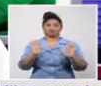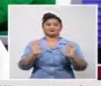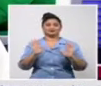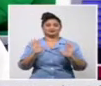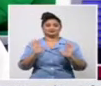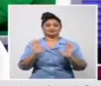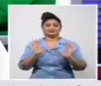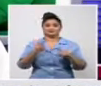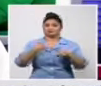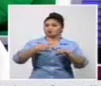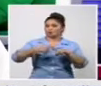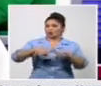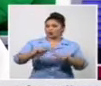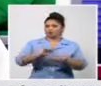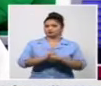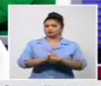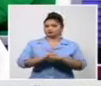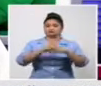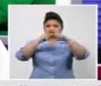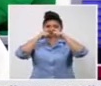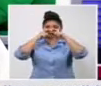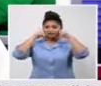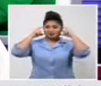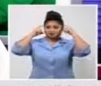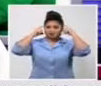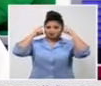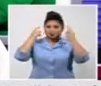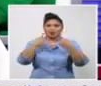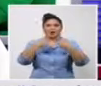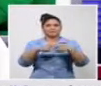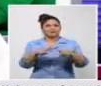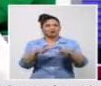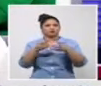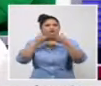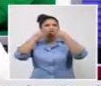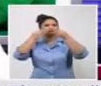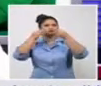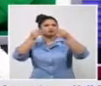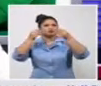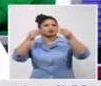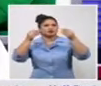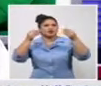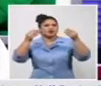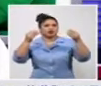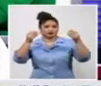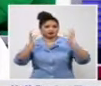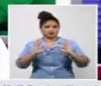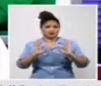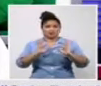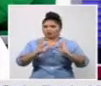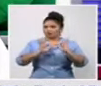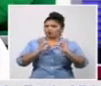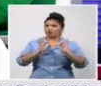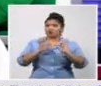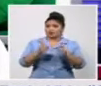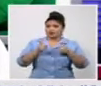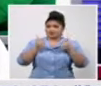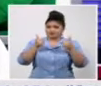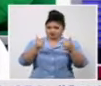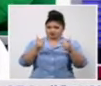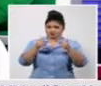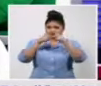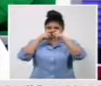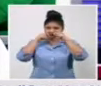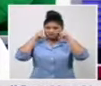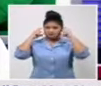sofisticado en el laboratorio pero que tiene una tela bastante además que protege completo no se apaga la